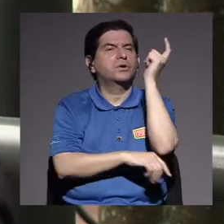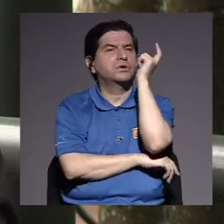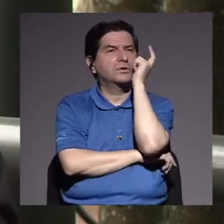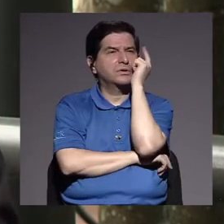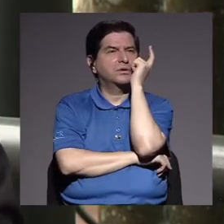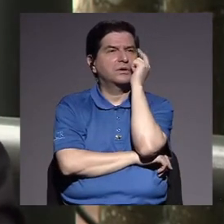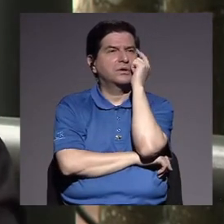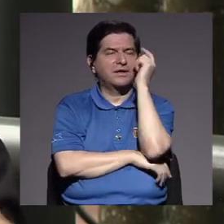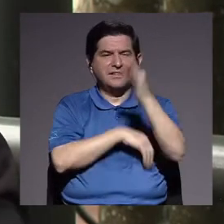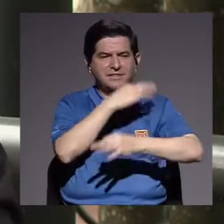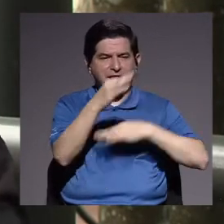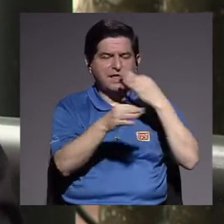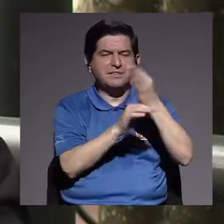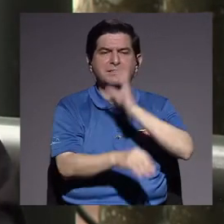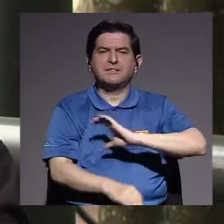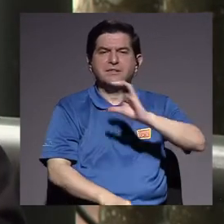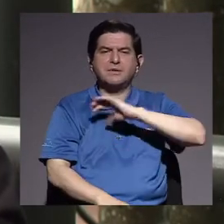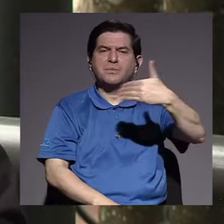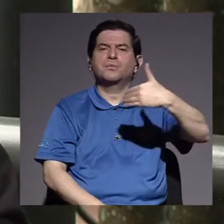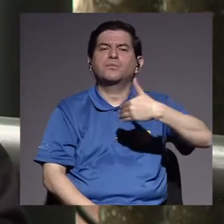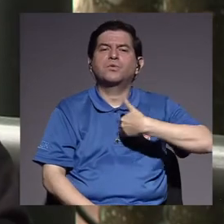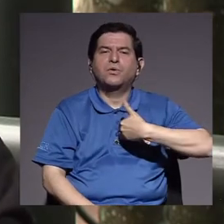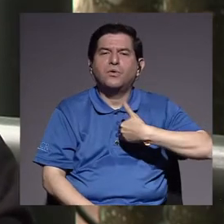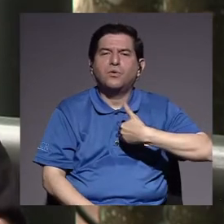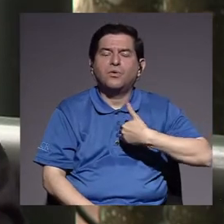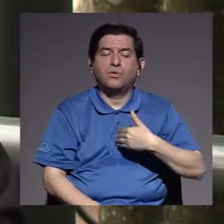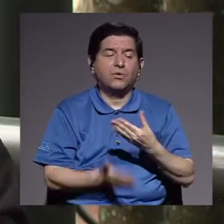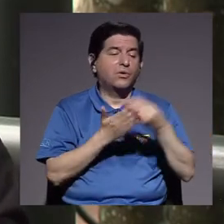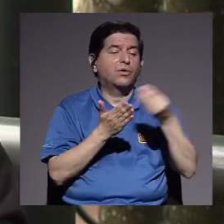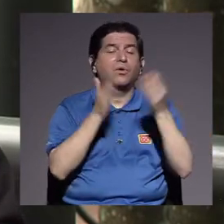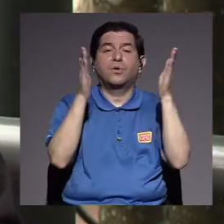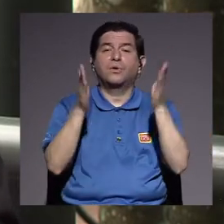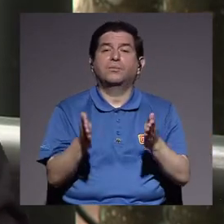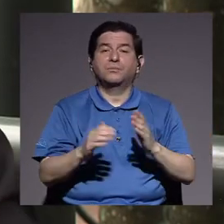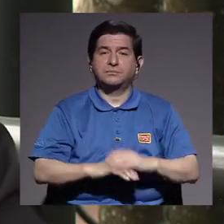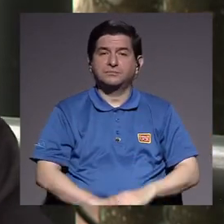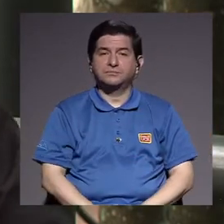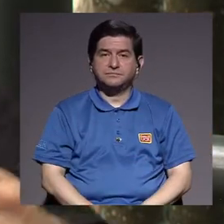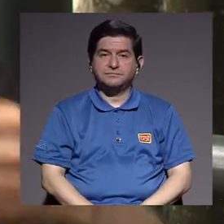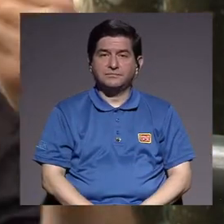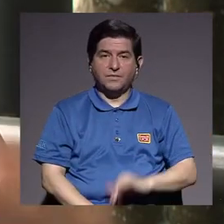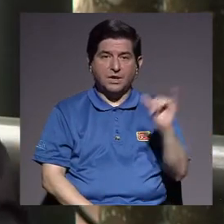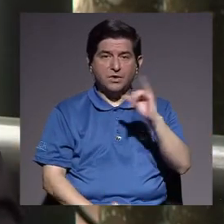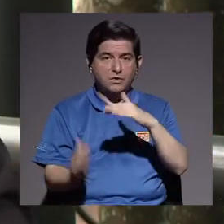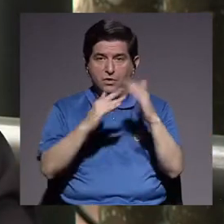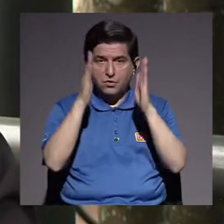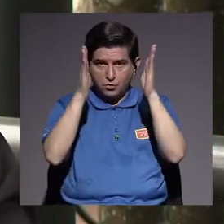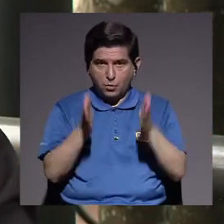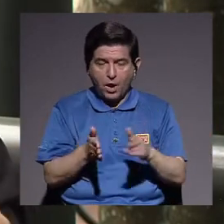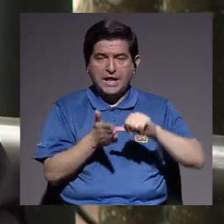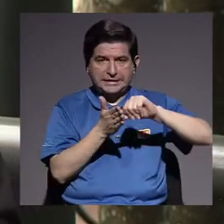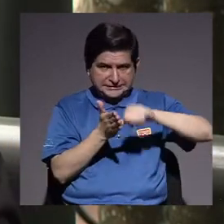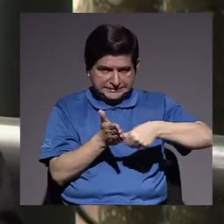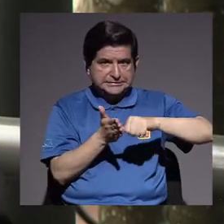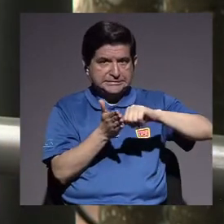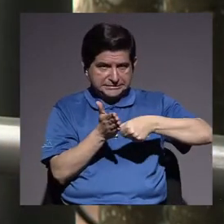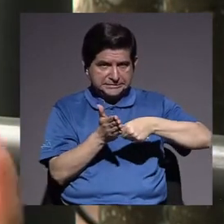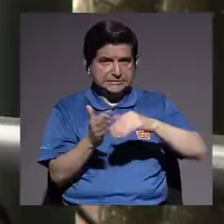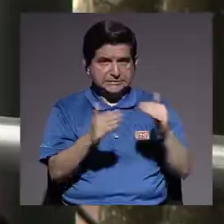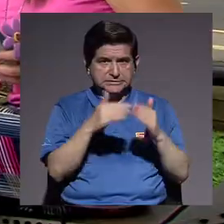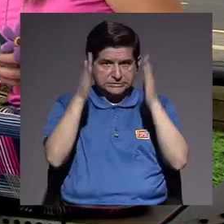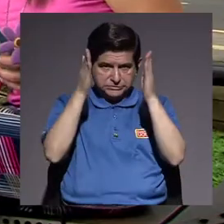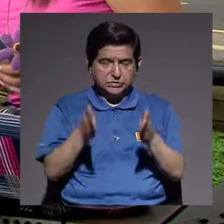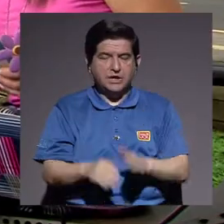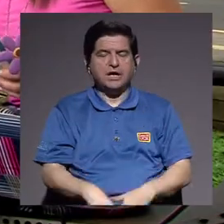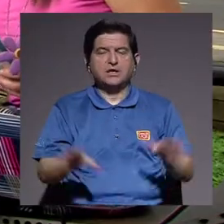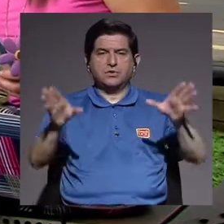pensemos en qué tipo de comportamiento tenemos como consumidores. Y también como ciudadanos. Yo creo que hay que insistir mucho en eso, en el tema de la ciudadanía,